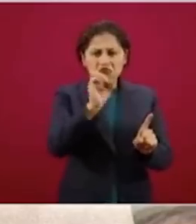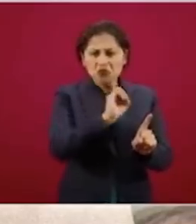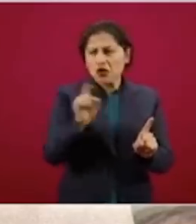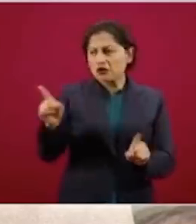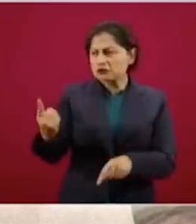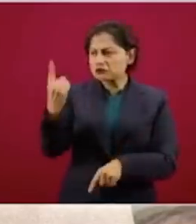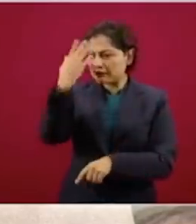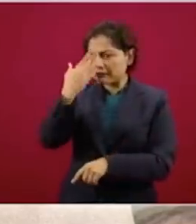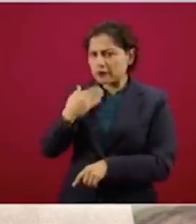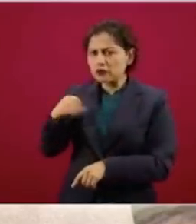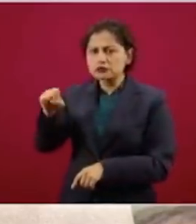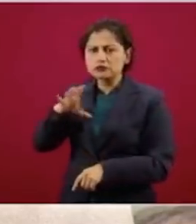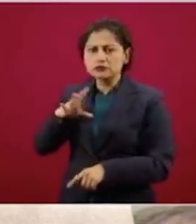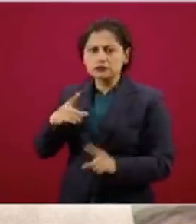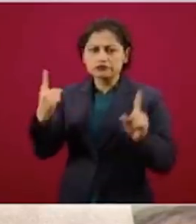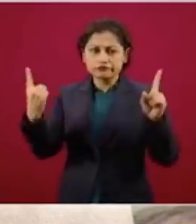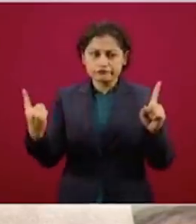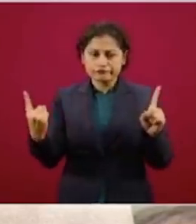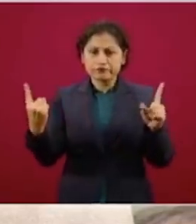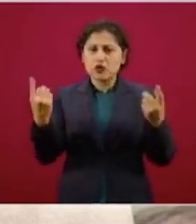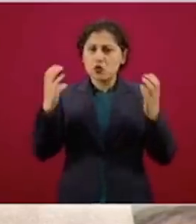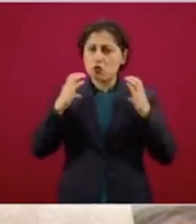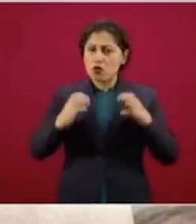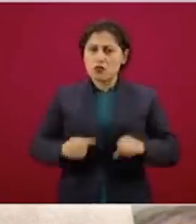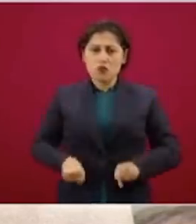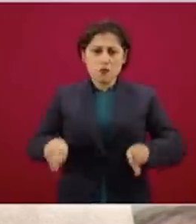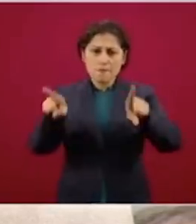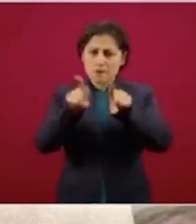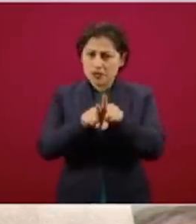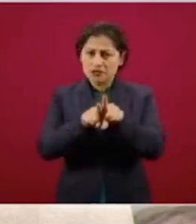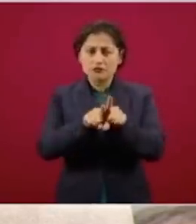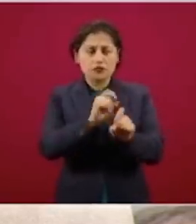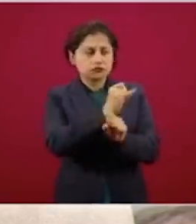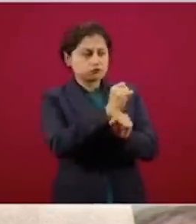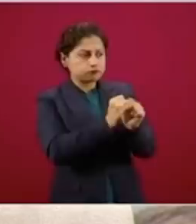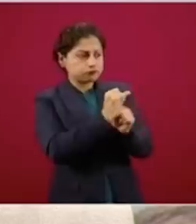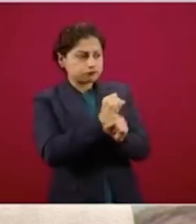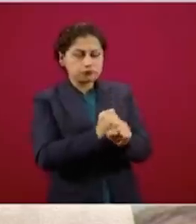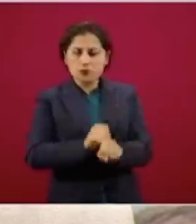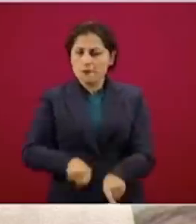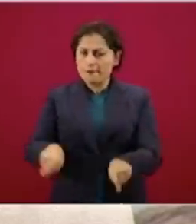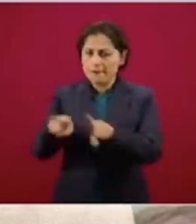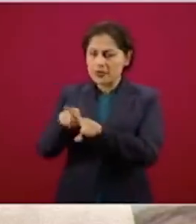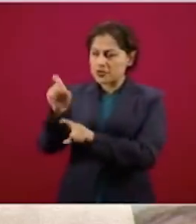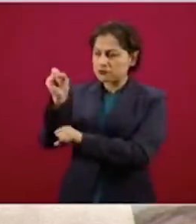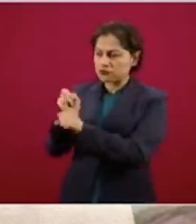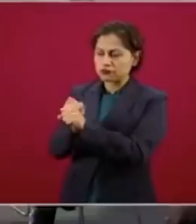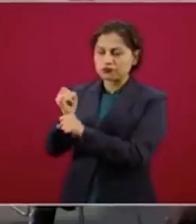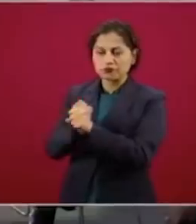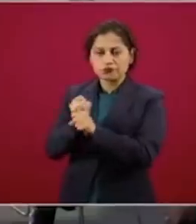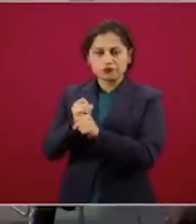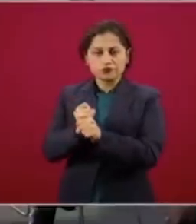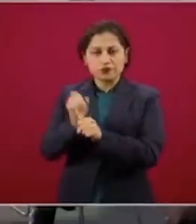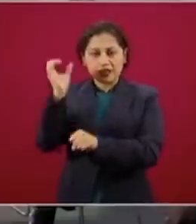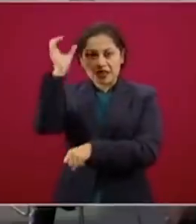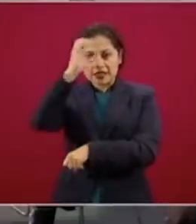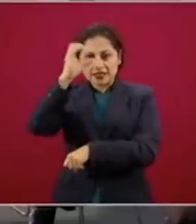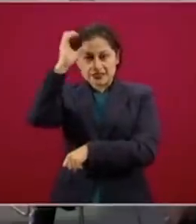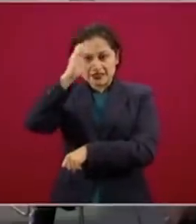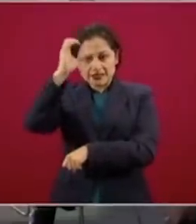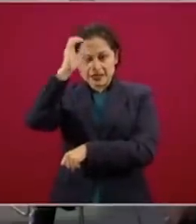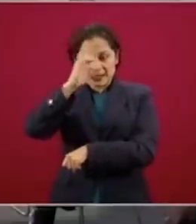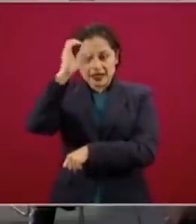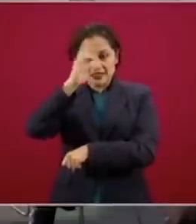protocolos son los mismos, los protocolos atienden la ciencia de la salud, la ciencia de la